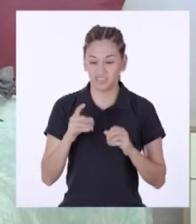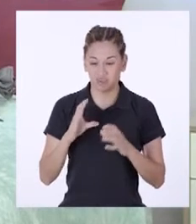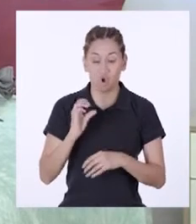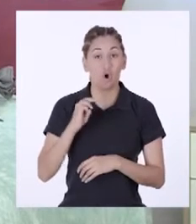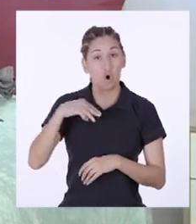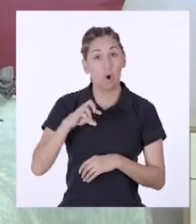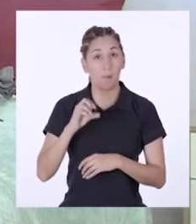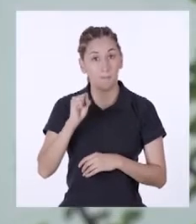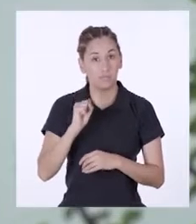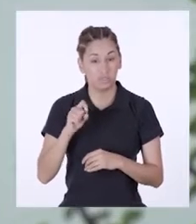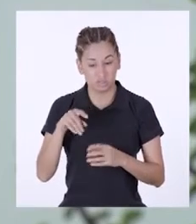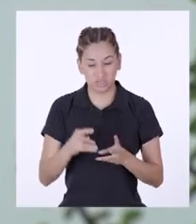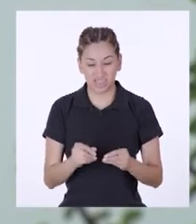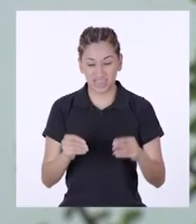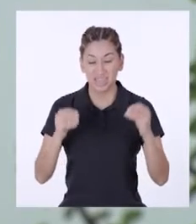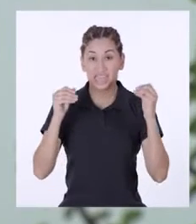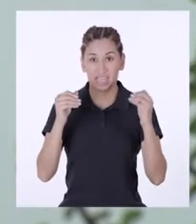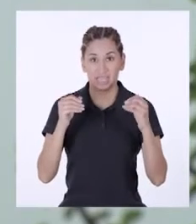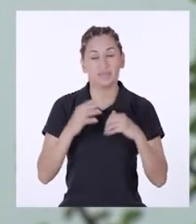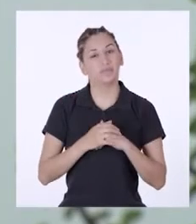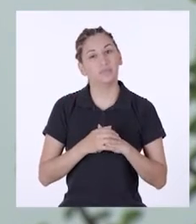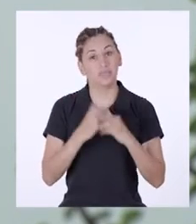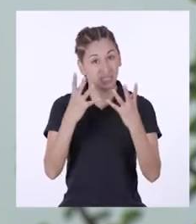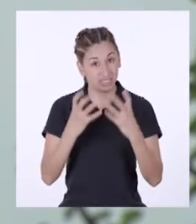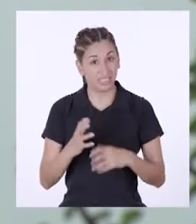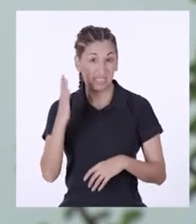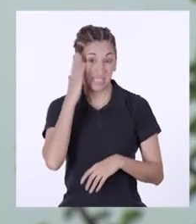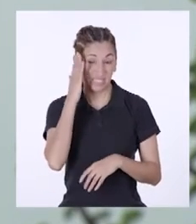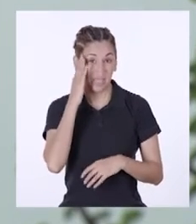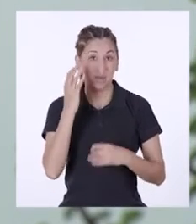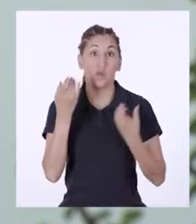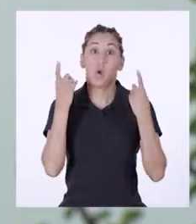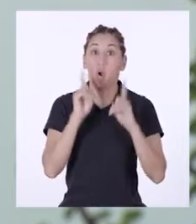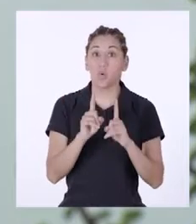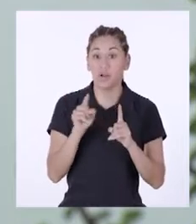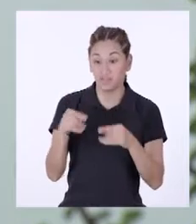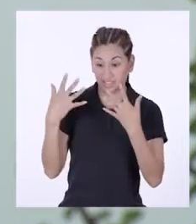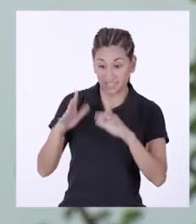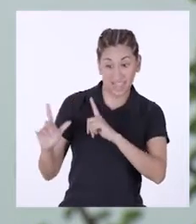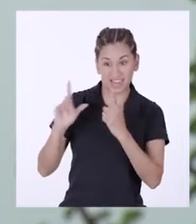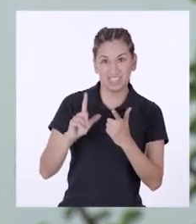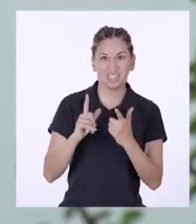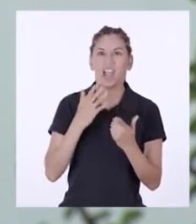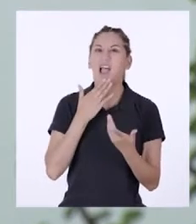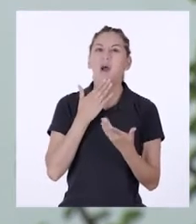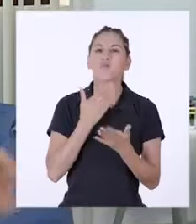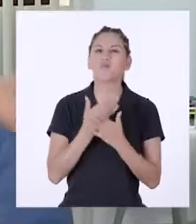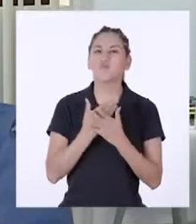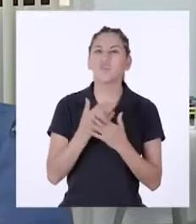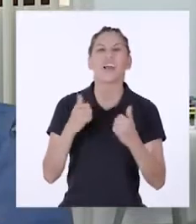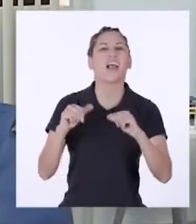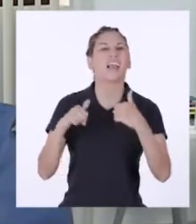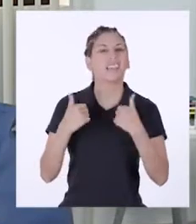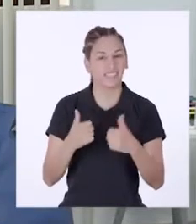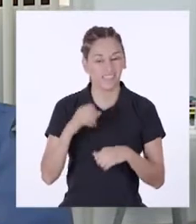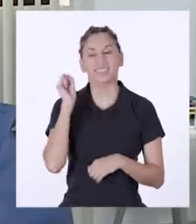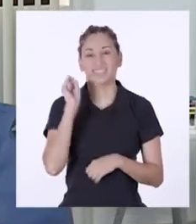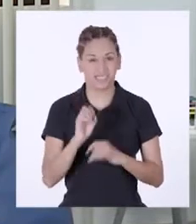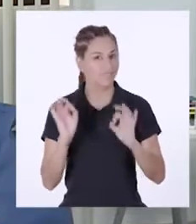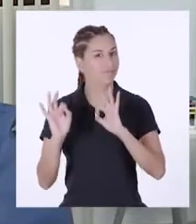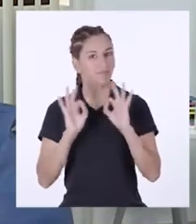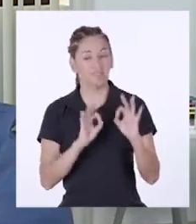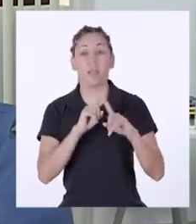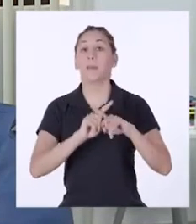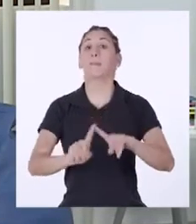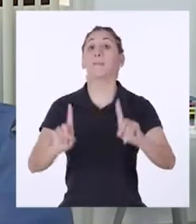compost en el suelo. Para saber qué me espera cuando apliquemos el compost a mi tierrita. ¡Excelente!